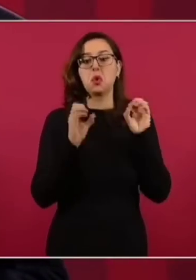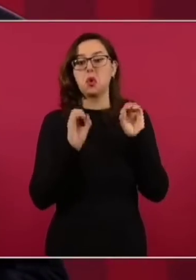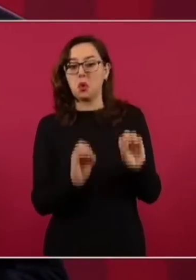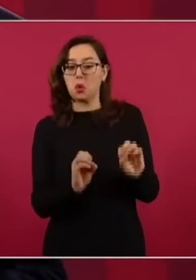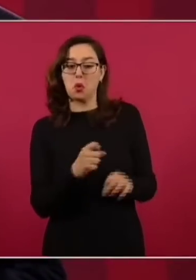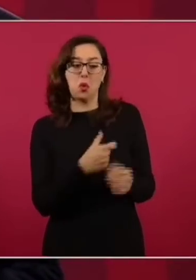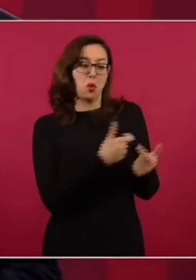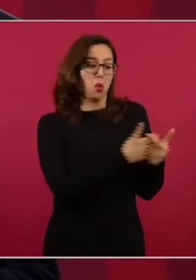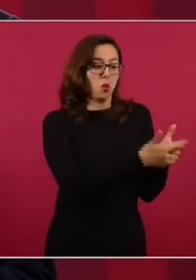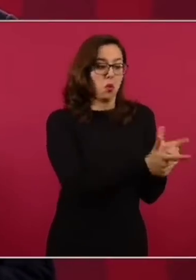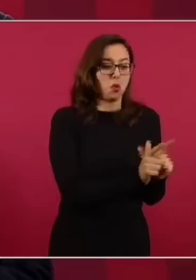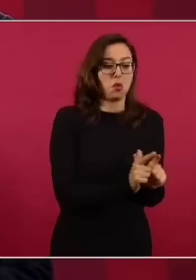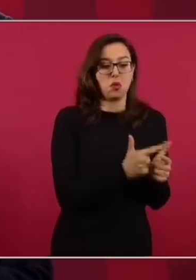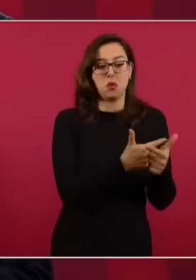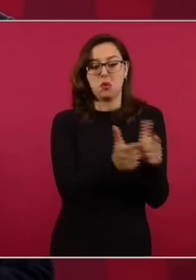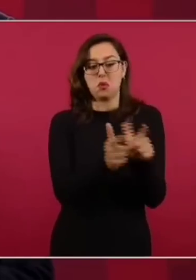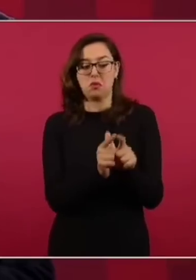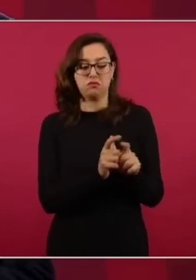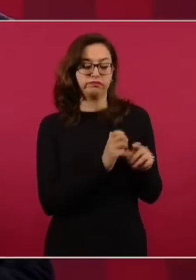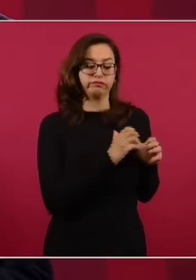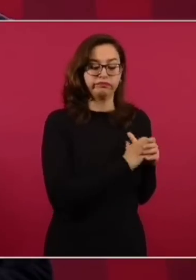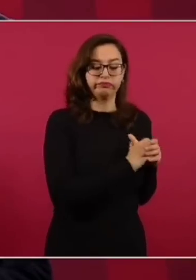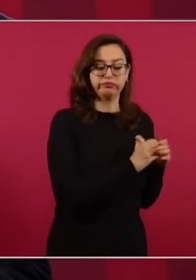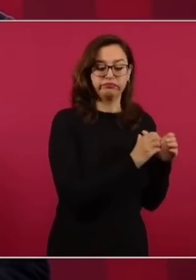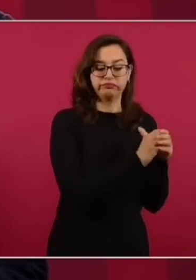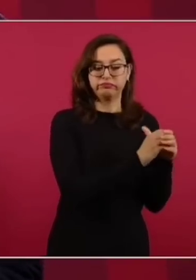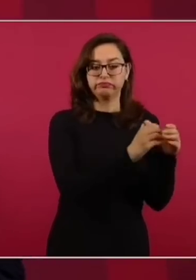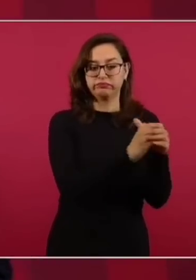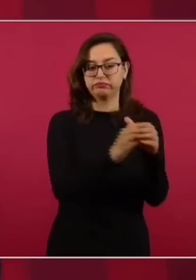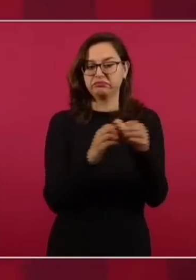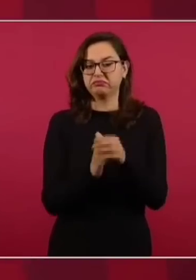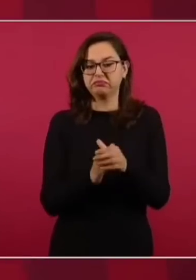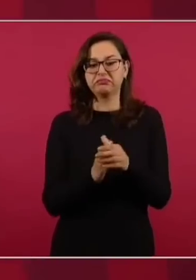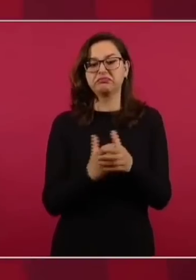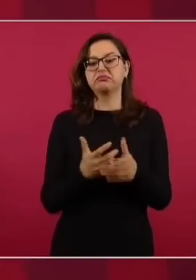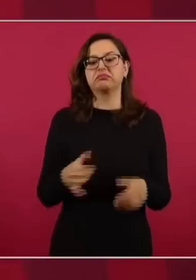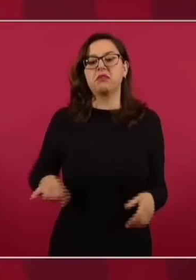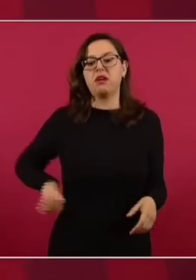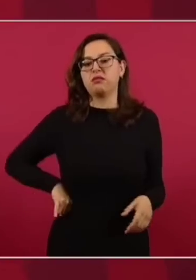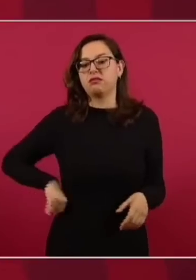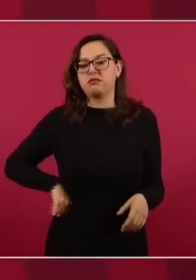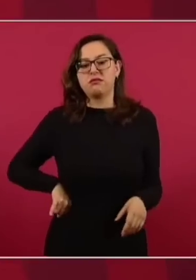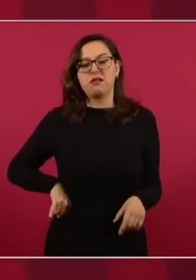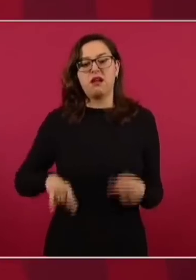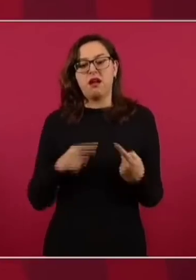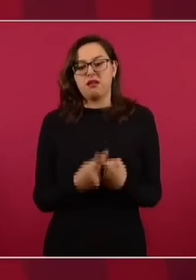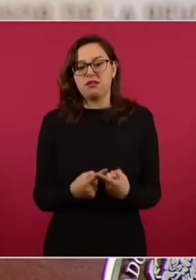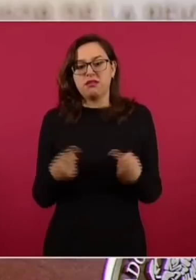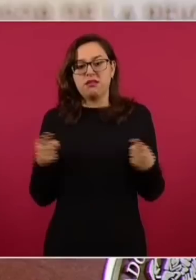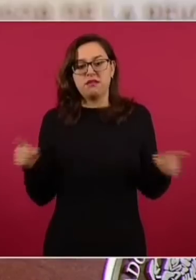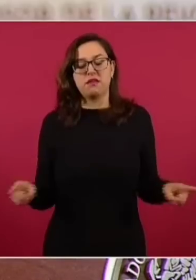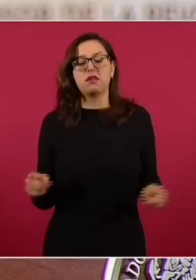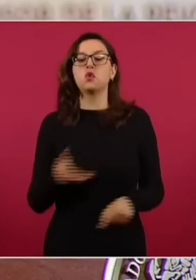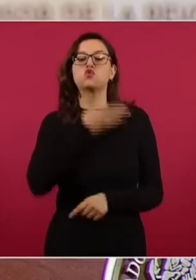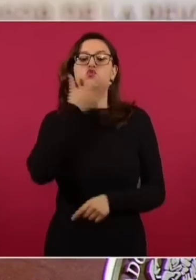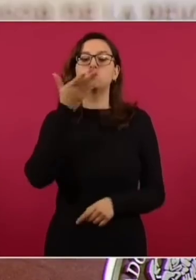y por la política de odio